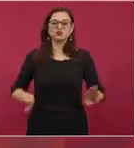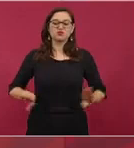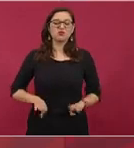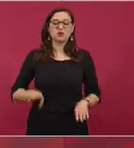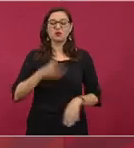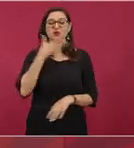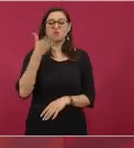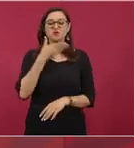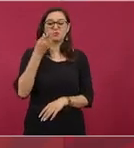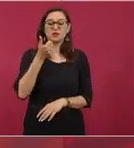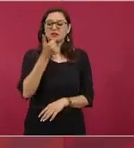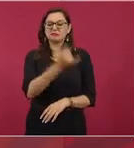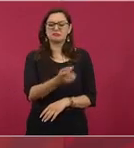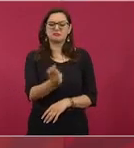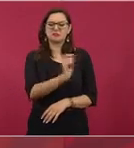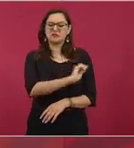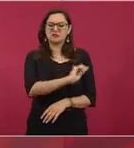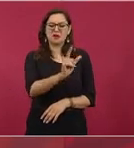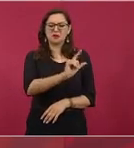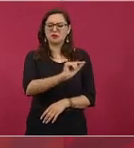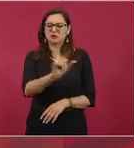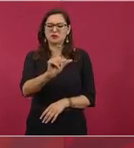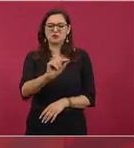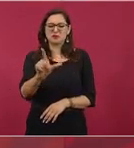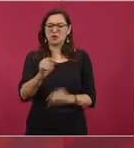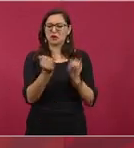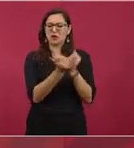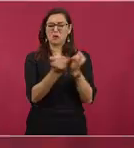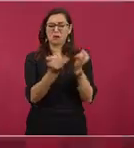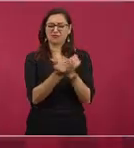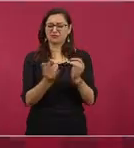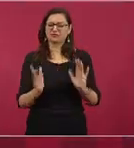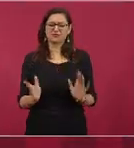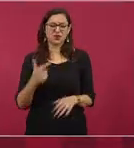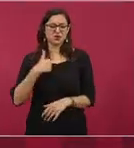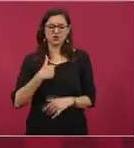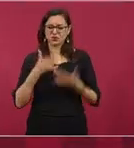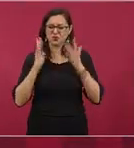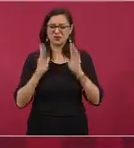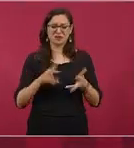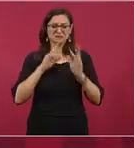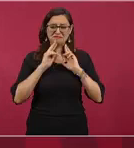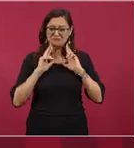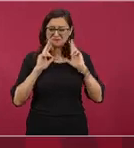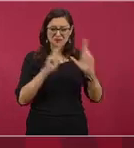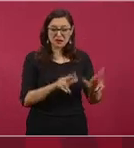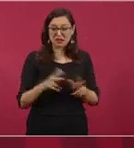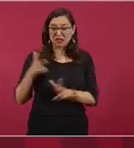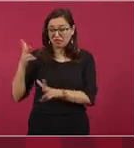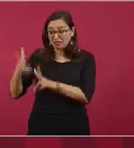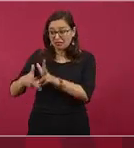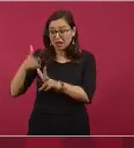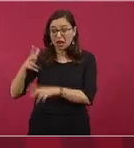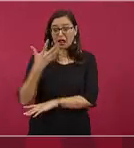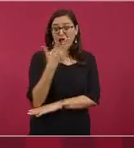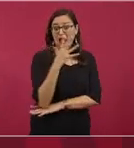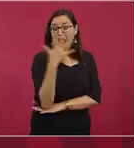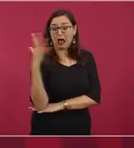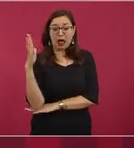hemos respondido, no hay destrucción de la selva,